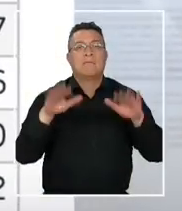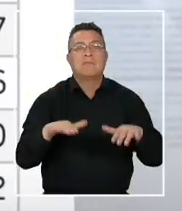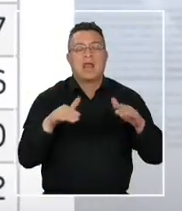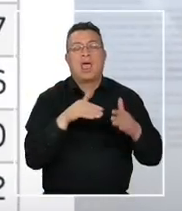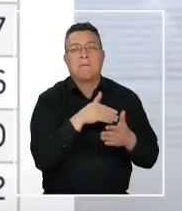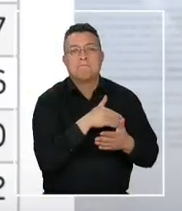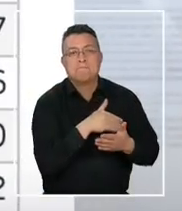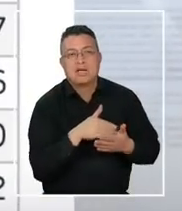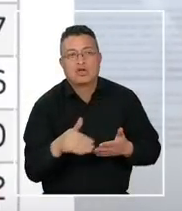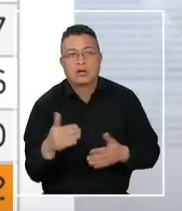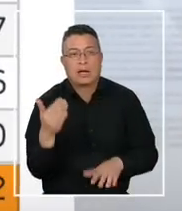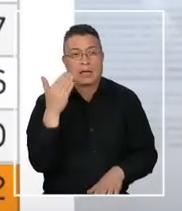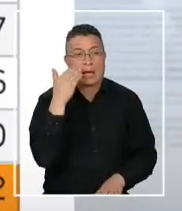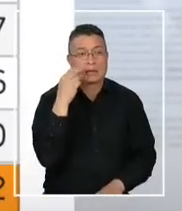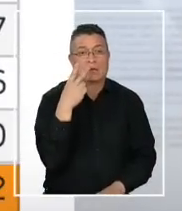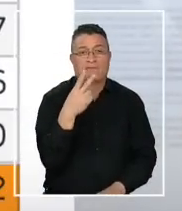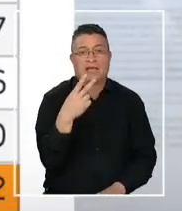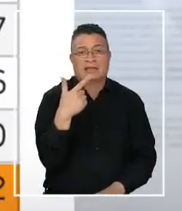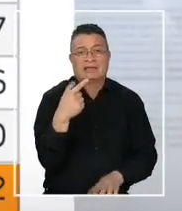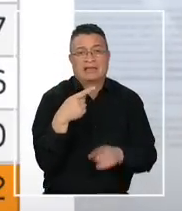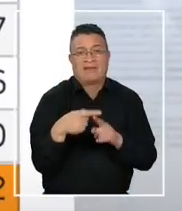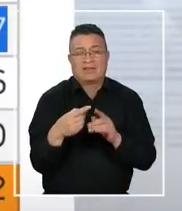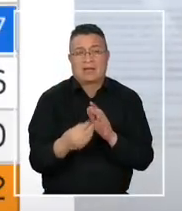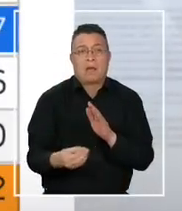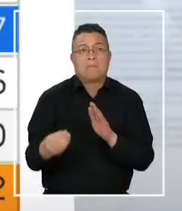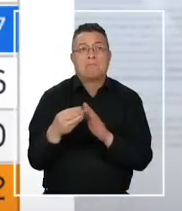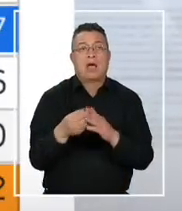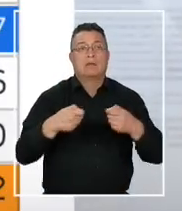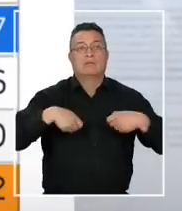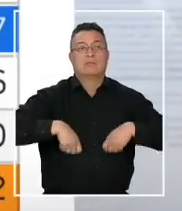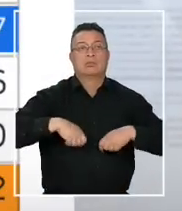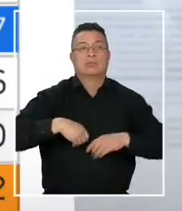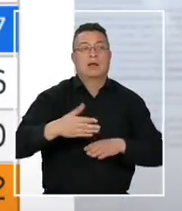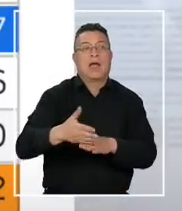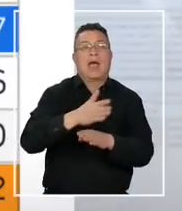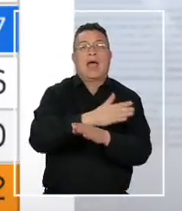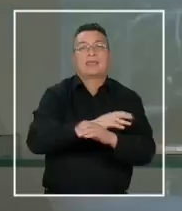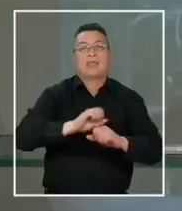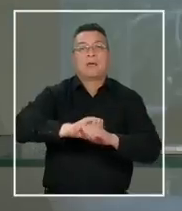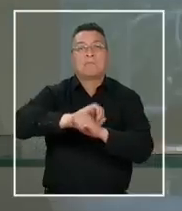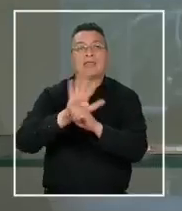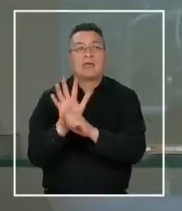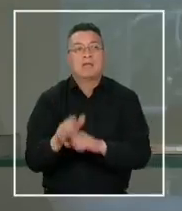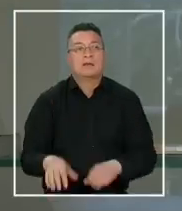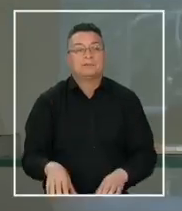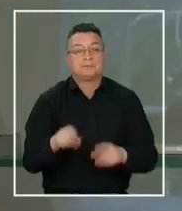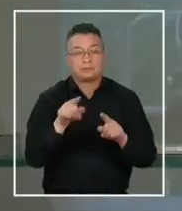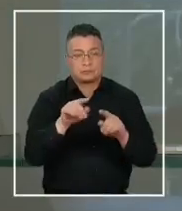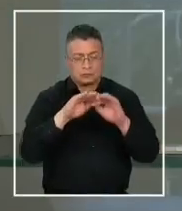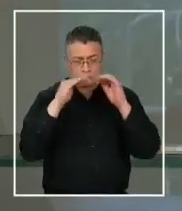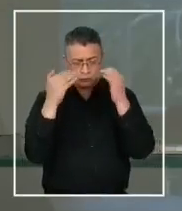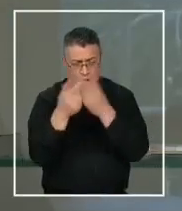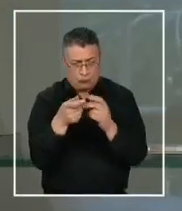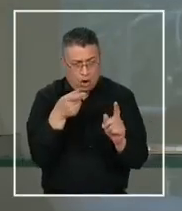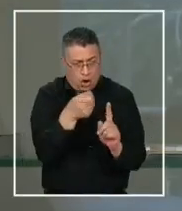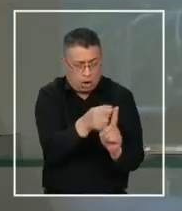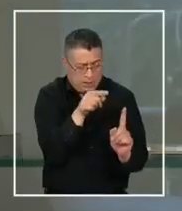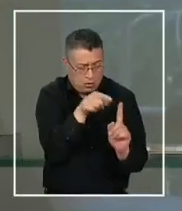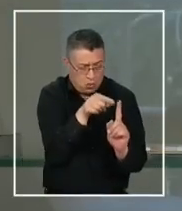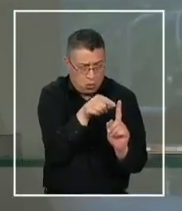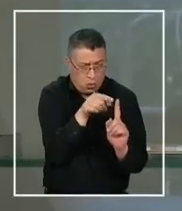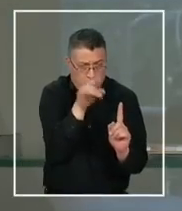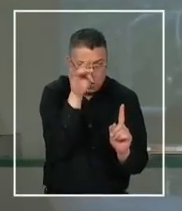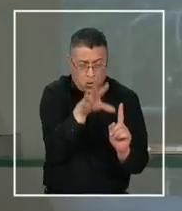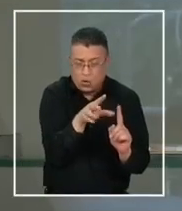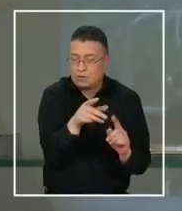millones, casi 27 veces más de lo que facturaban antes de la pandemia. Concentrar muchas compras en un rubro, en un solo